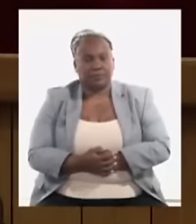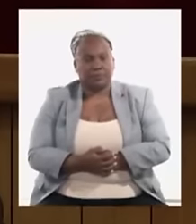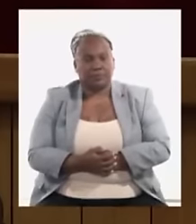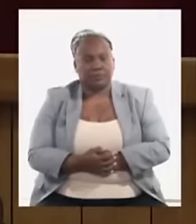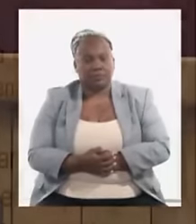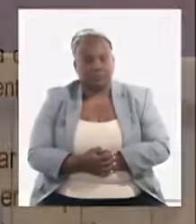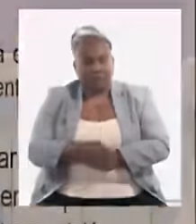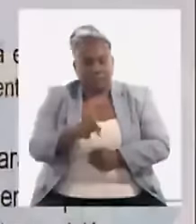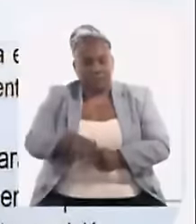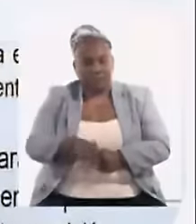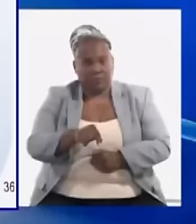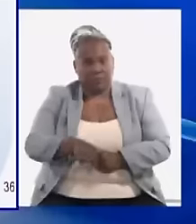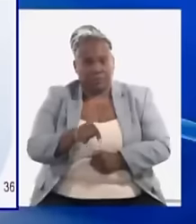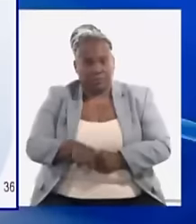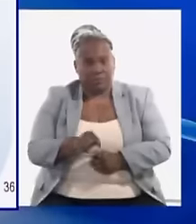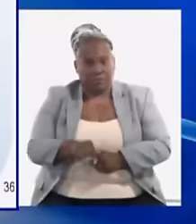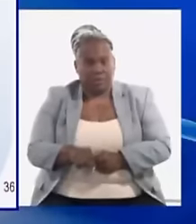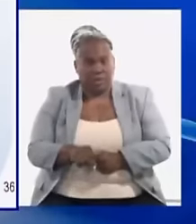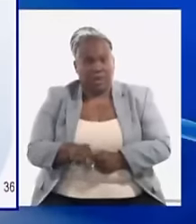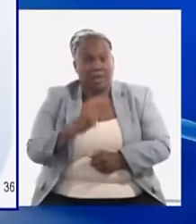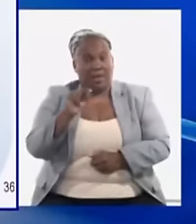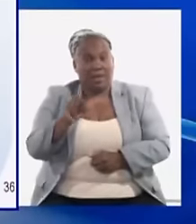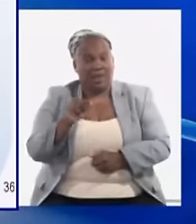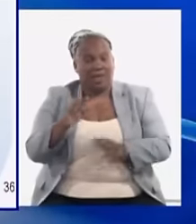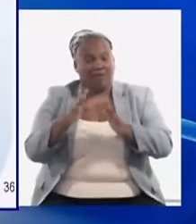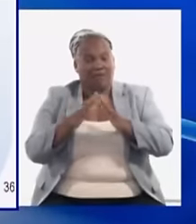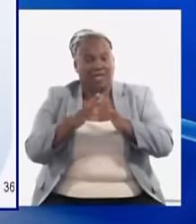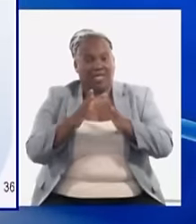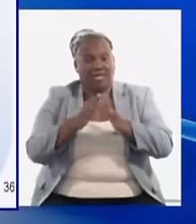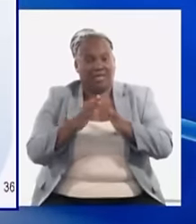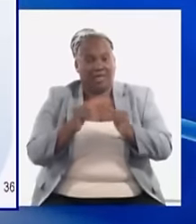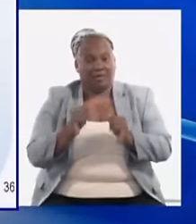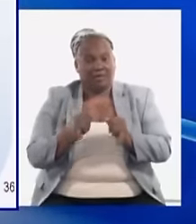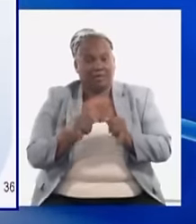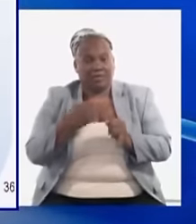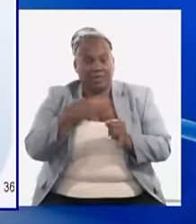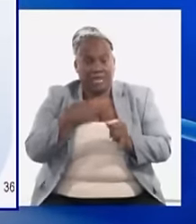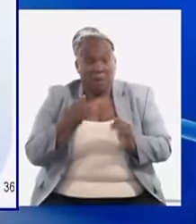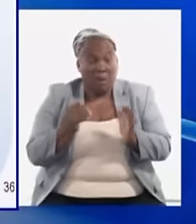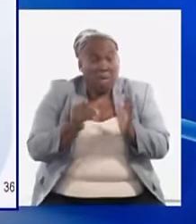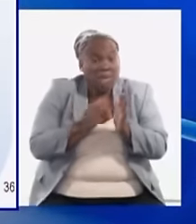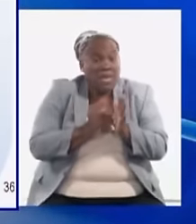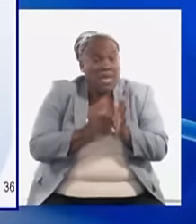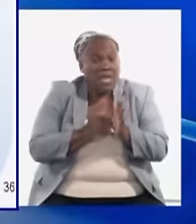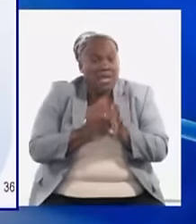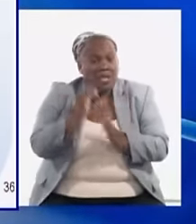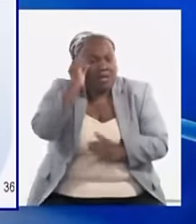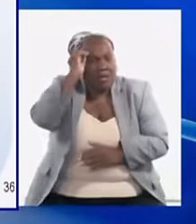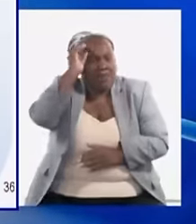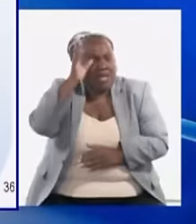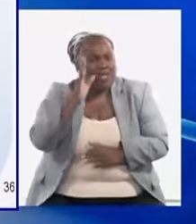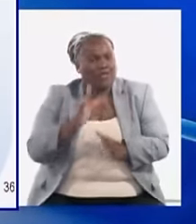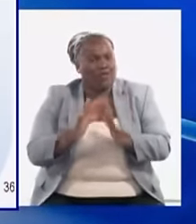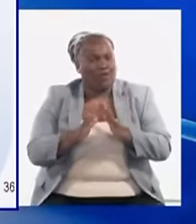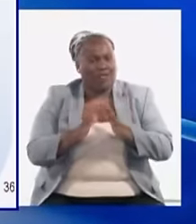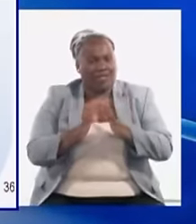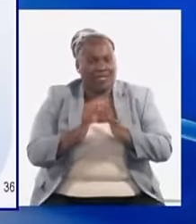actualizar los valores referenciales de la vivienda tenemos mil inventos como la vivienda ya